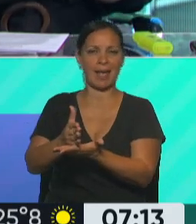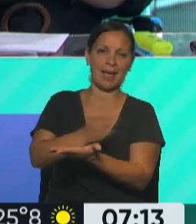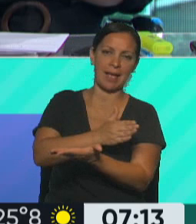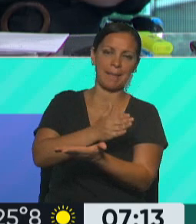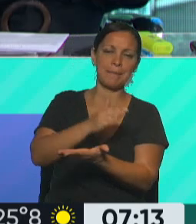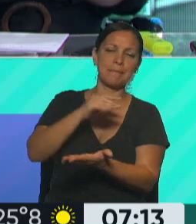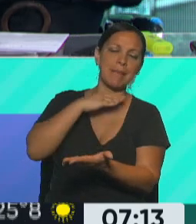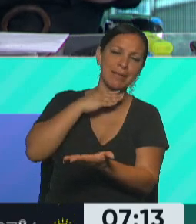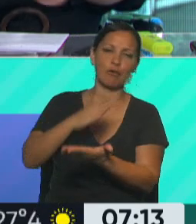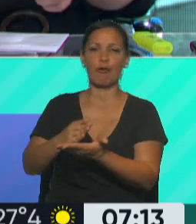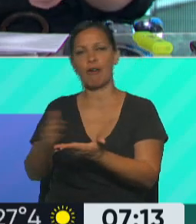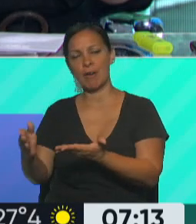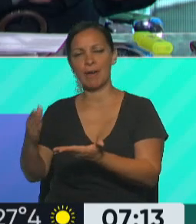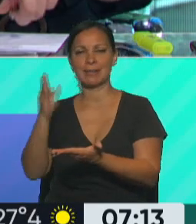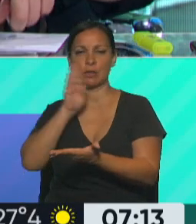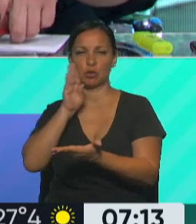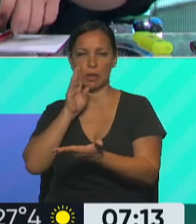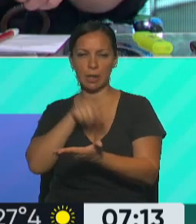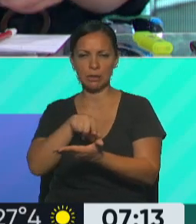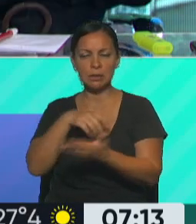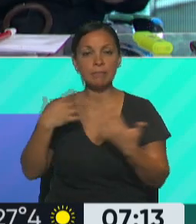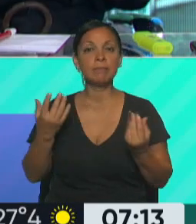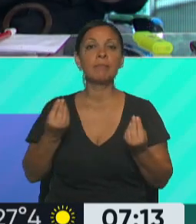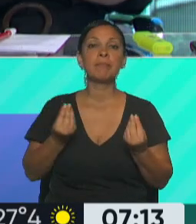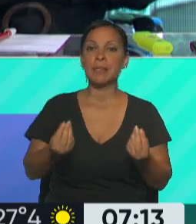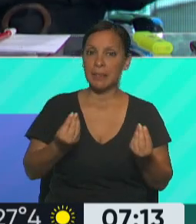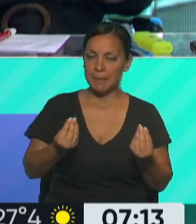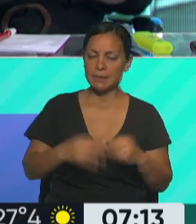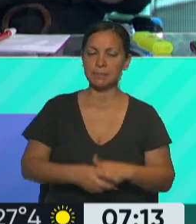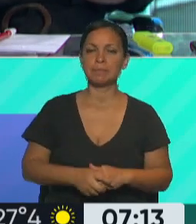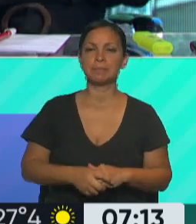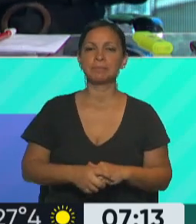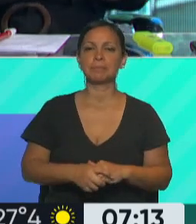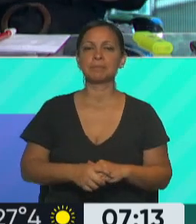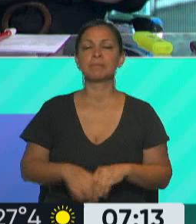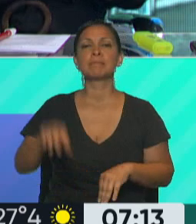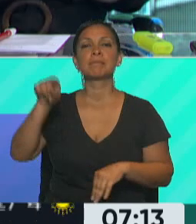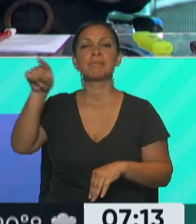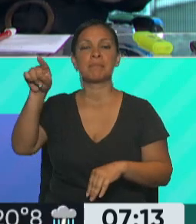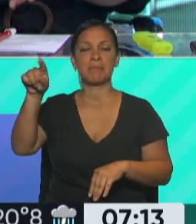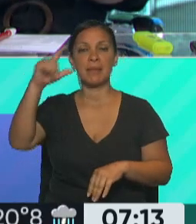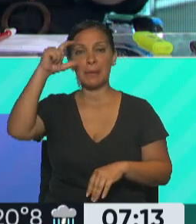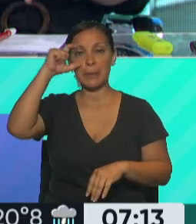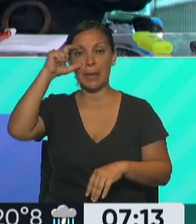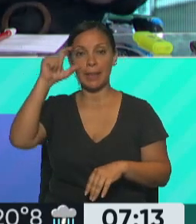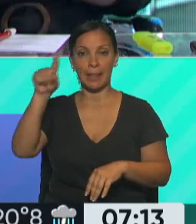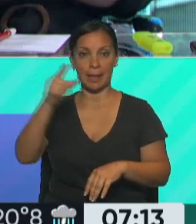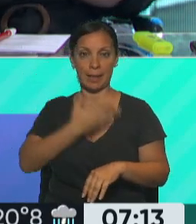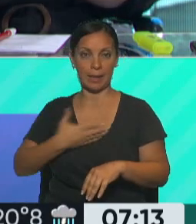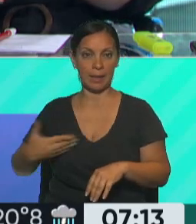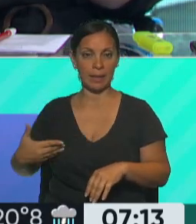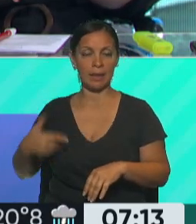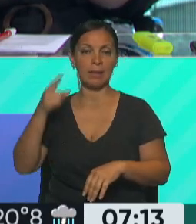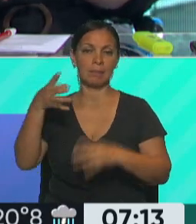México y también pasa que los demócratas, recordemos la administración Biden demócrata, está sufriendo muchas